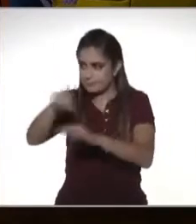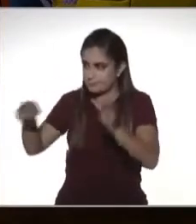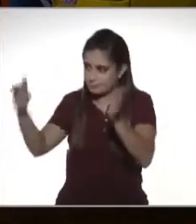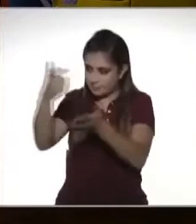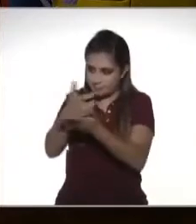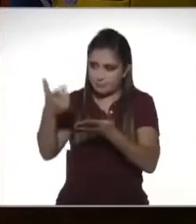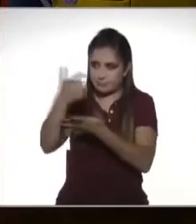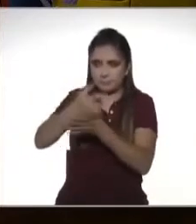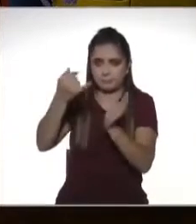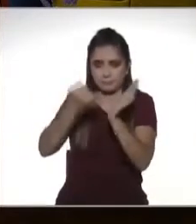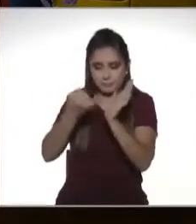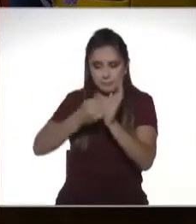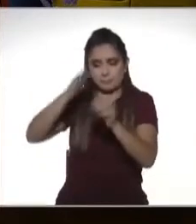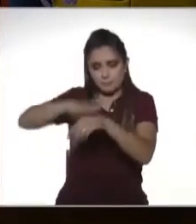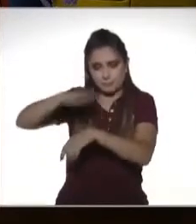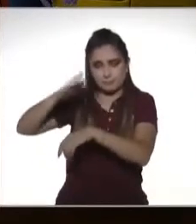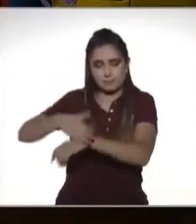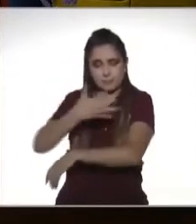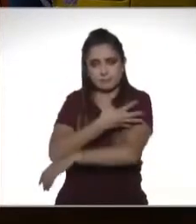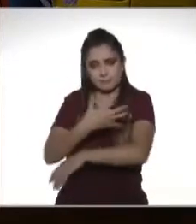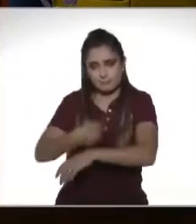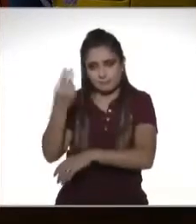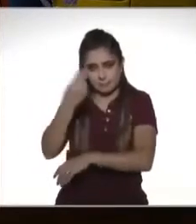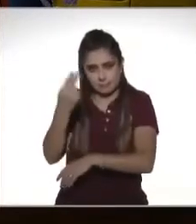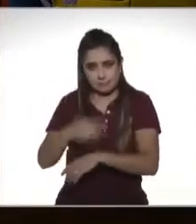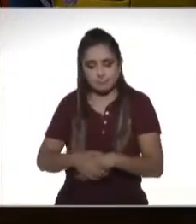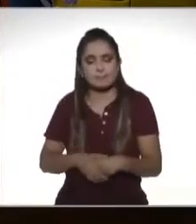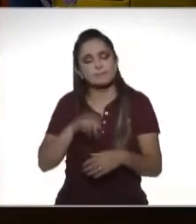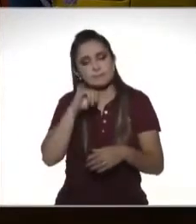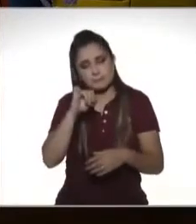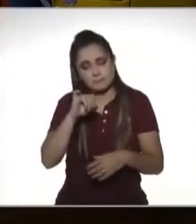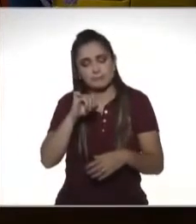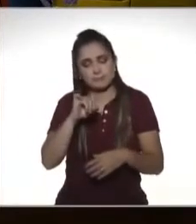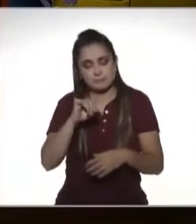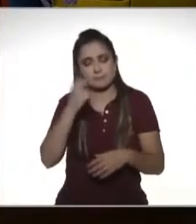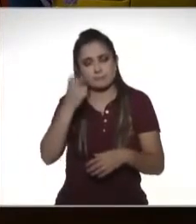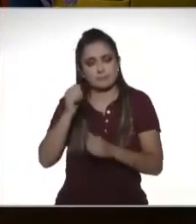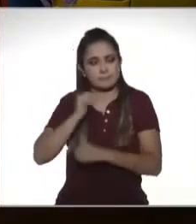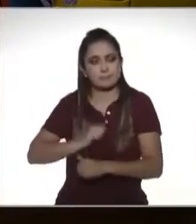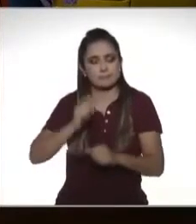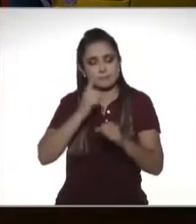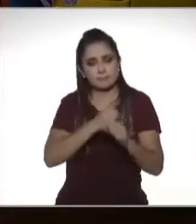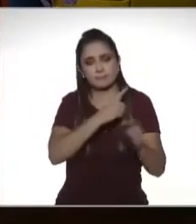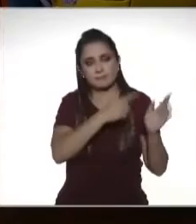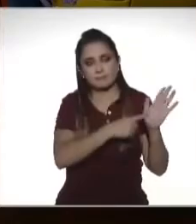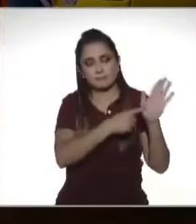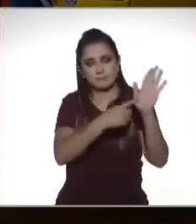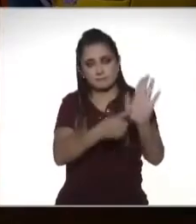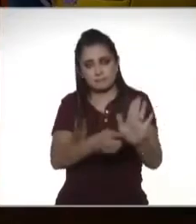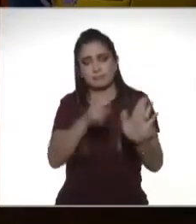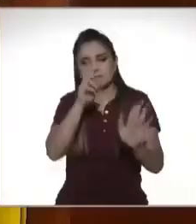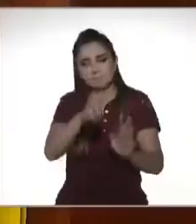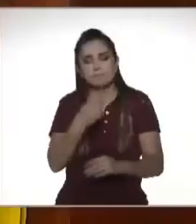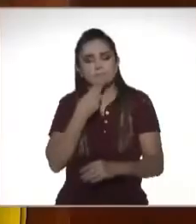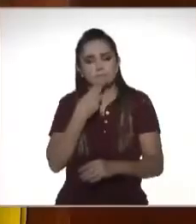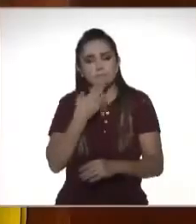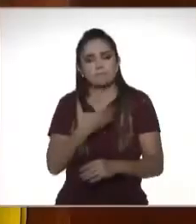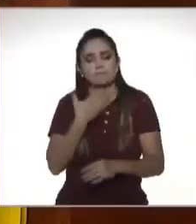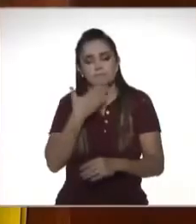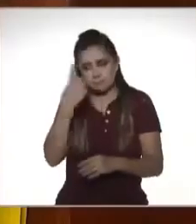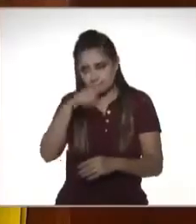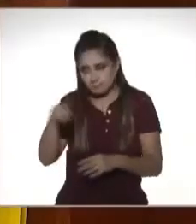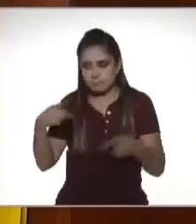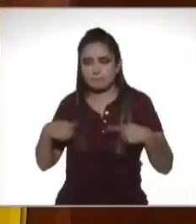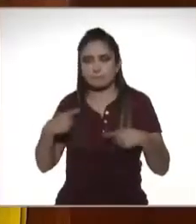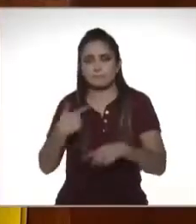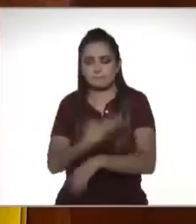nuestro país si son figuras de simplificación es como la autoridad nos ha planteado y en muchos casos han servido ahorita tenemos